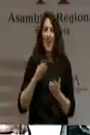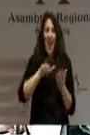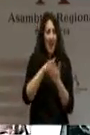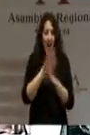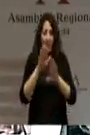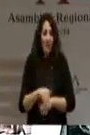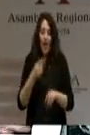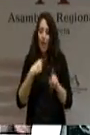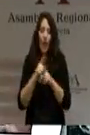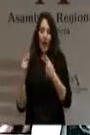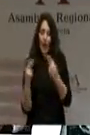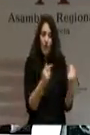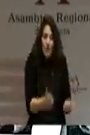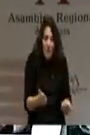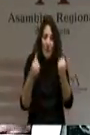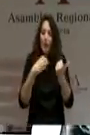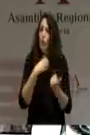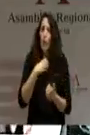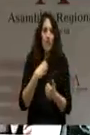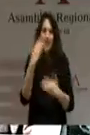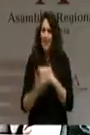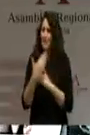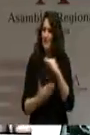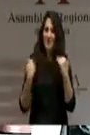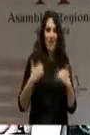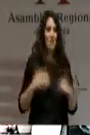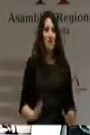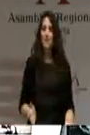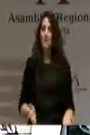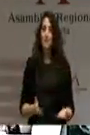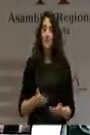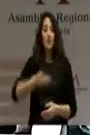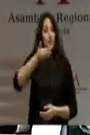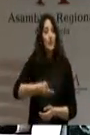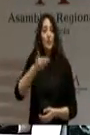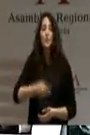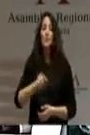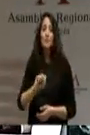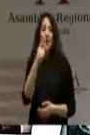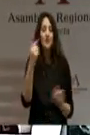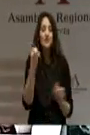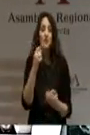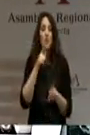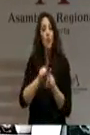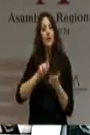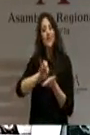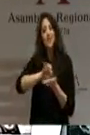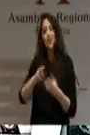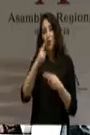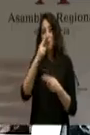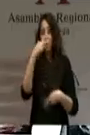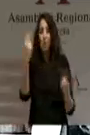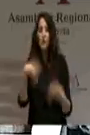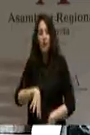médula regional de los servicios. Es imprescindible saber cómo va a afectar estos servicios públicos, porque están al límite.